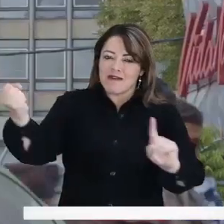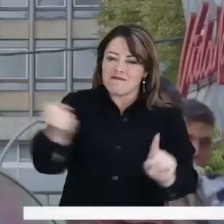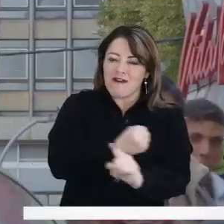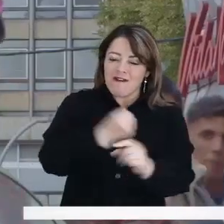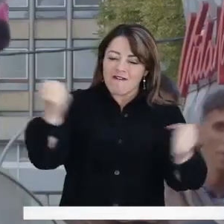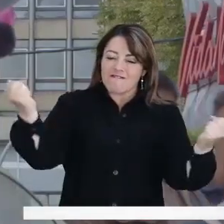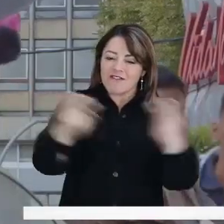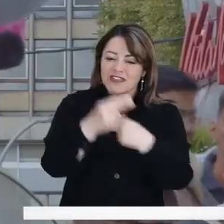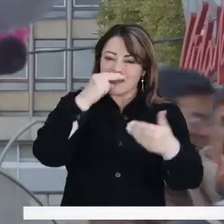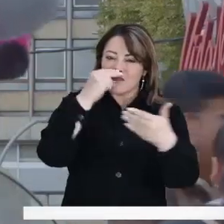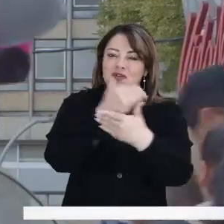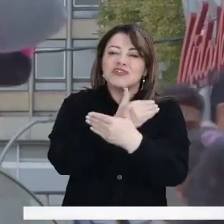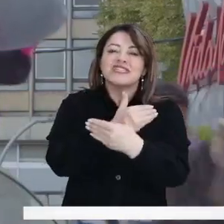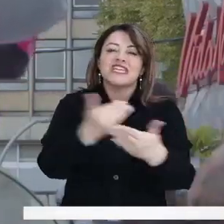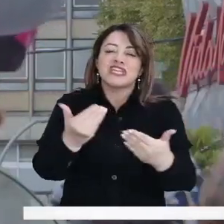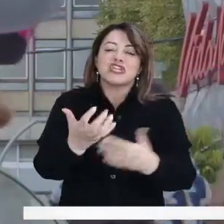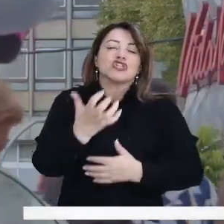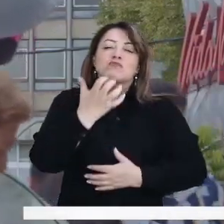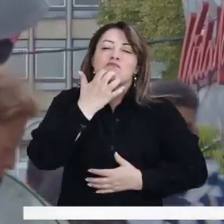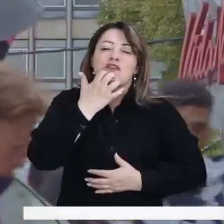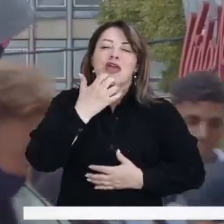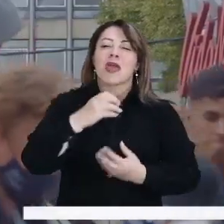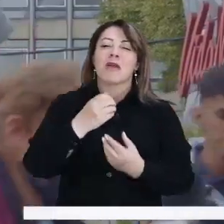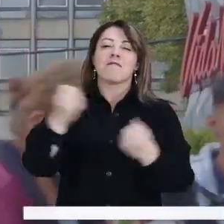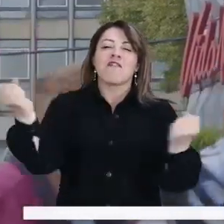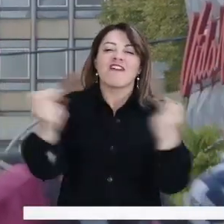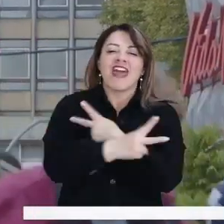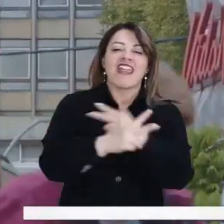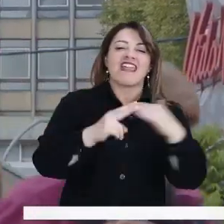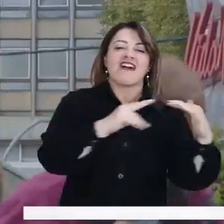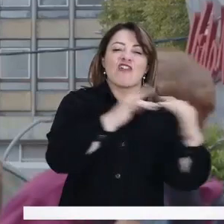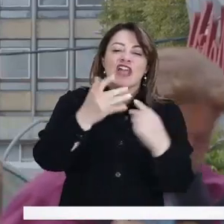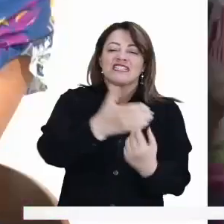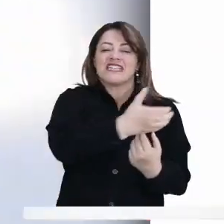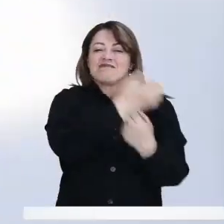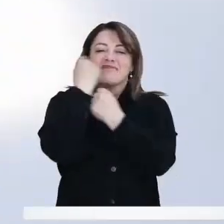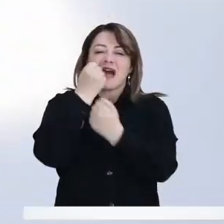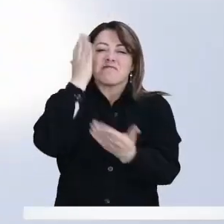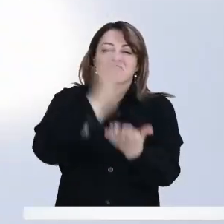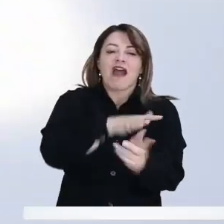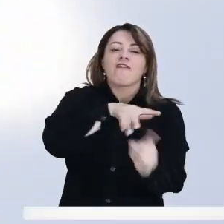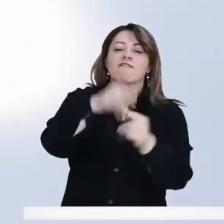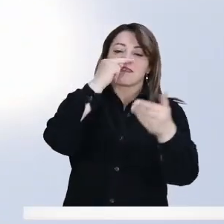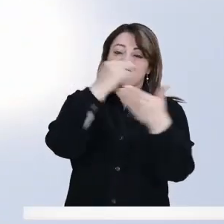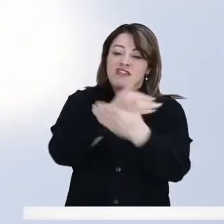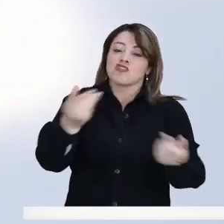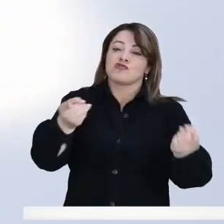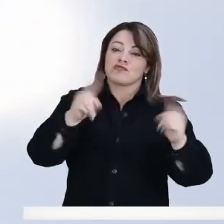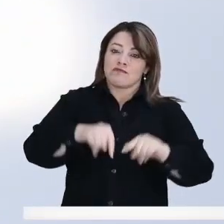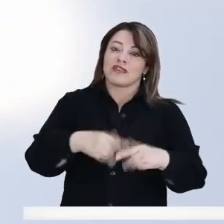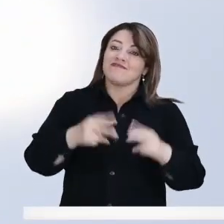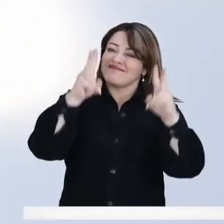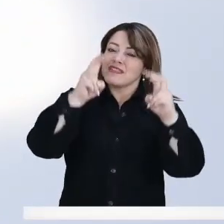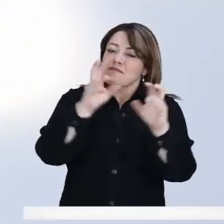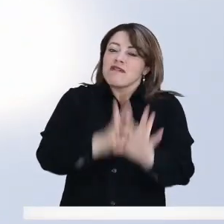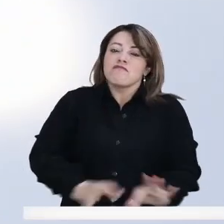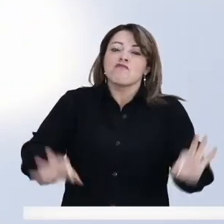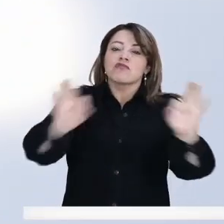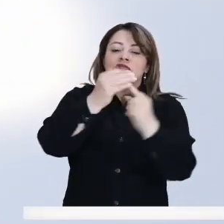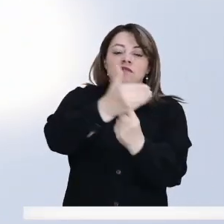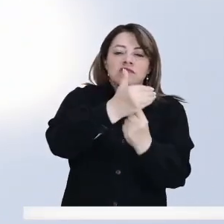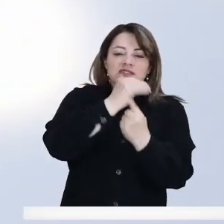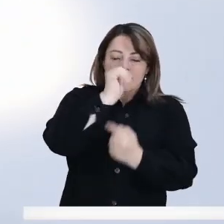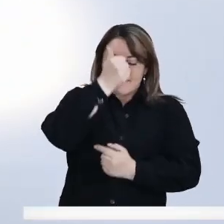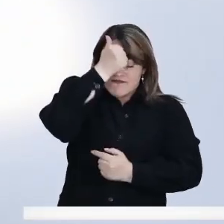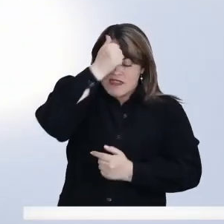victimizados por problemáticas como el conflicto armado. Y para hablar de ese tema tan importante que debería ser